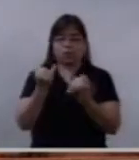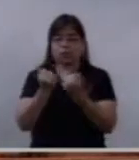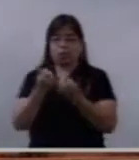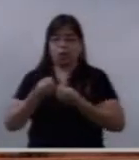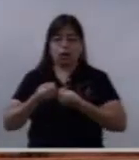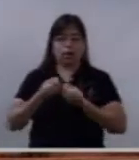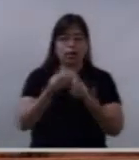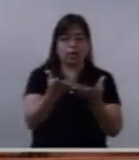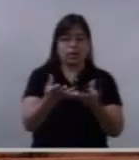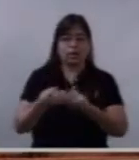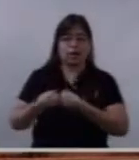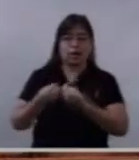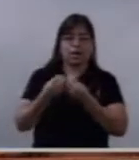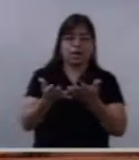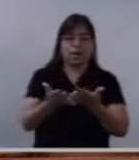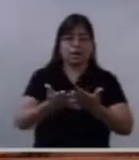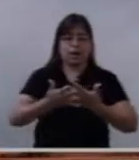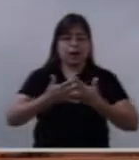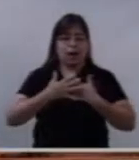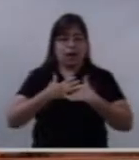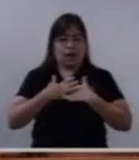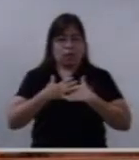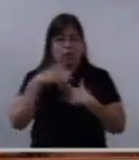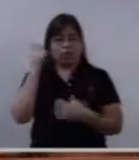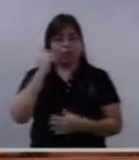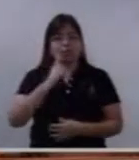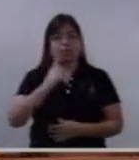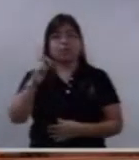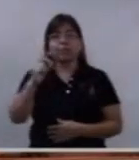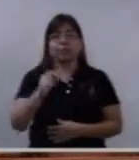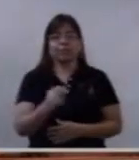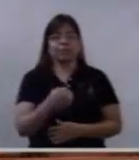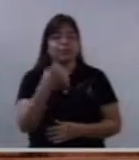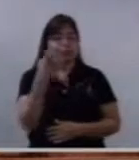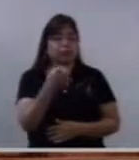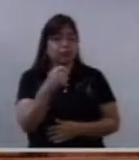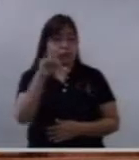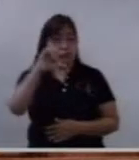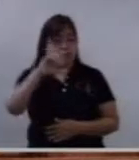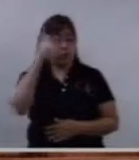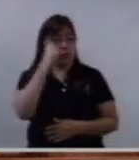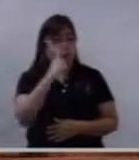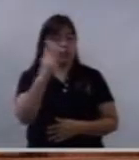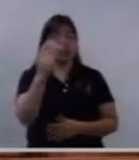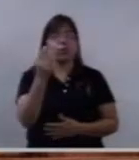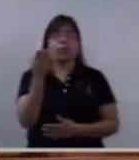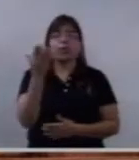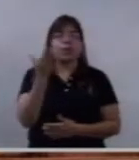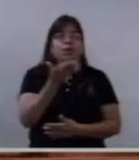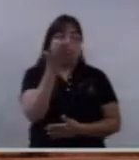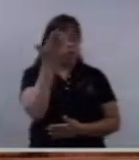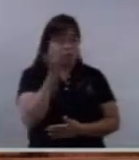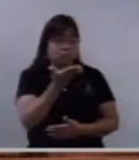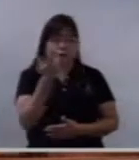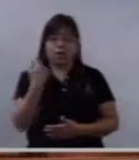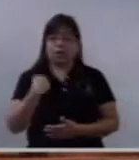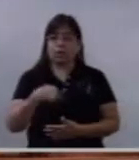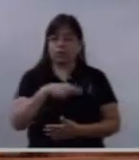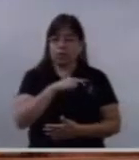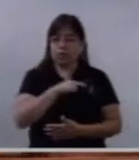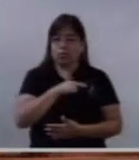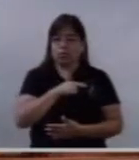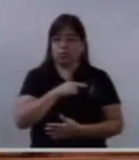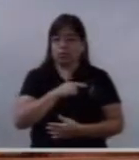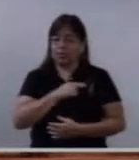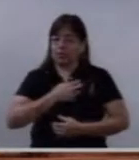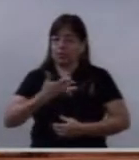el Señor nos pide a todos, seguirlo, pedirle a Él la fuerza para resistir.